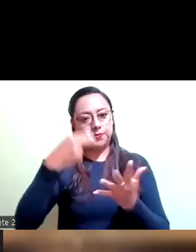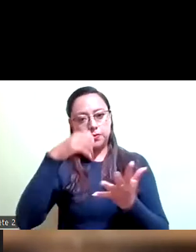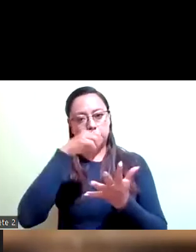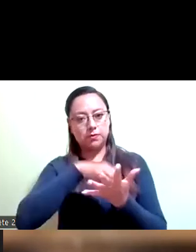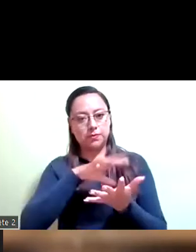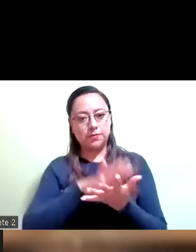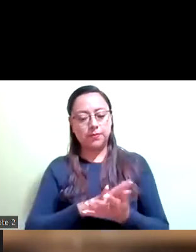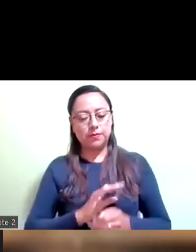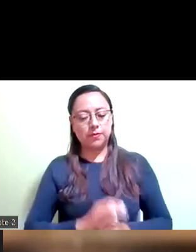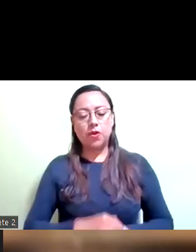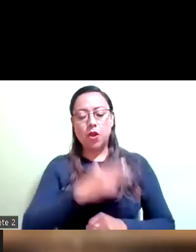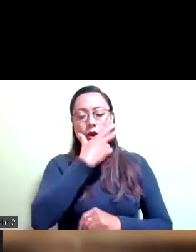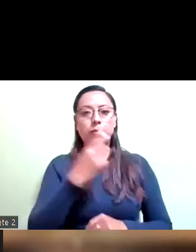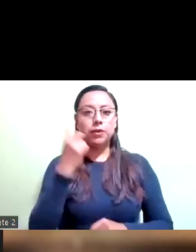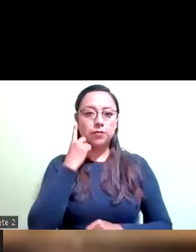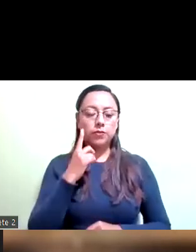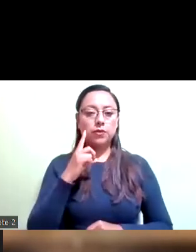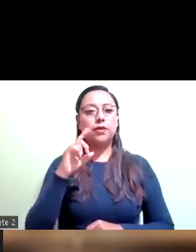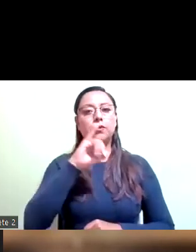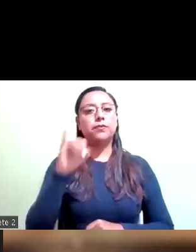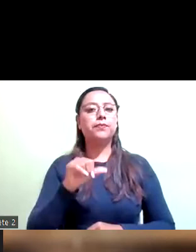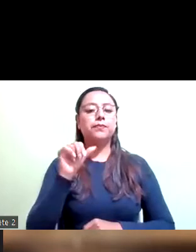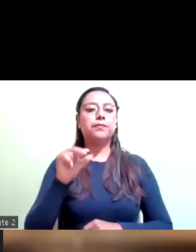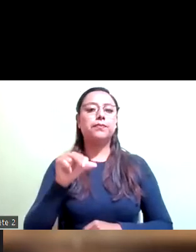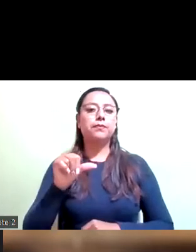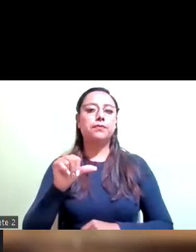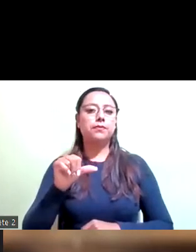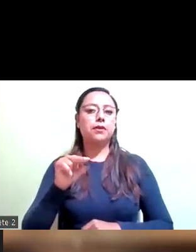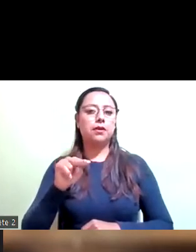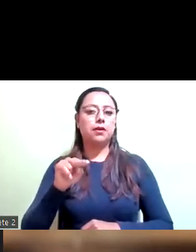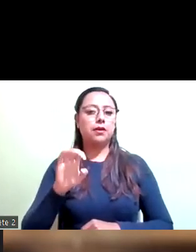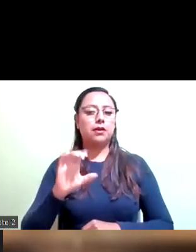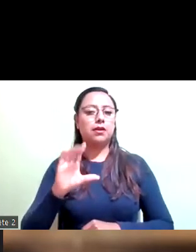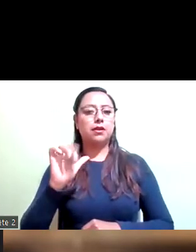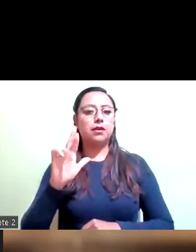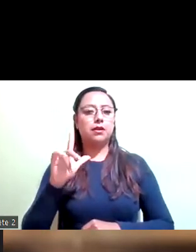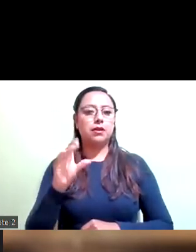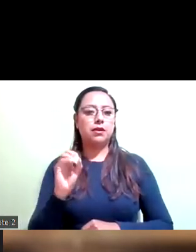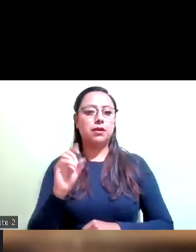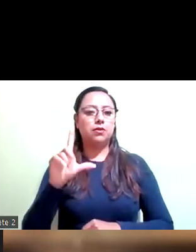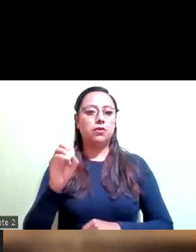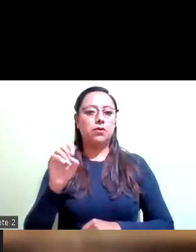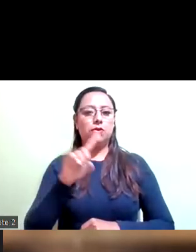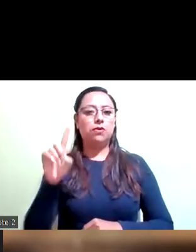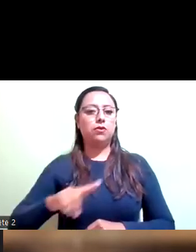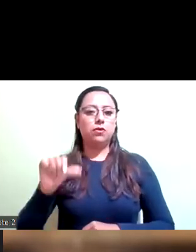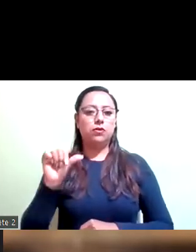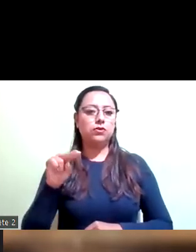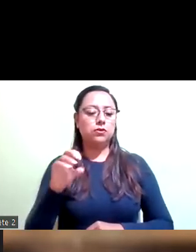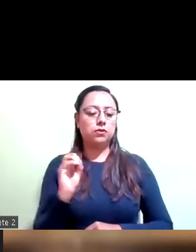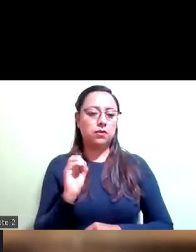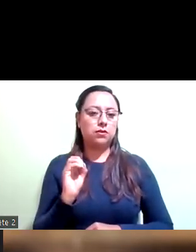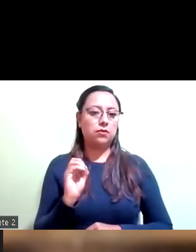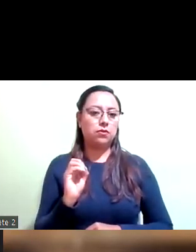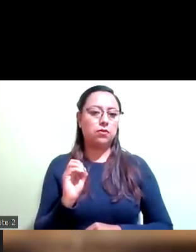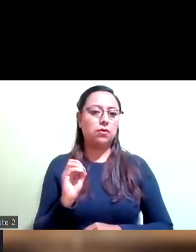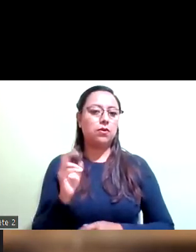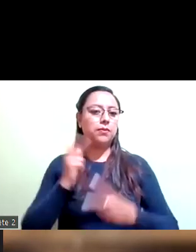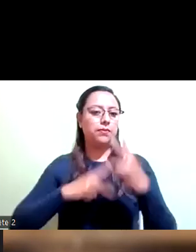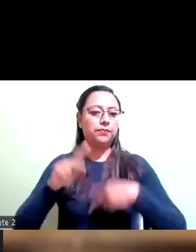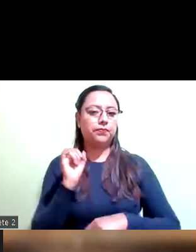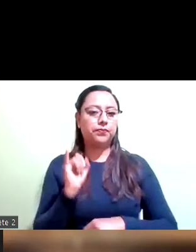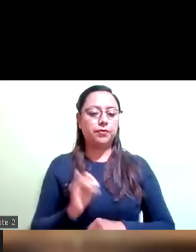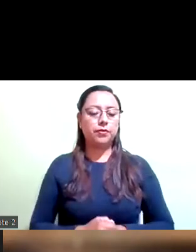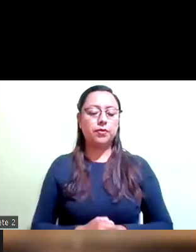Giancarlo Lozano Reyes. Reynoso, diputada secretaria, presente. Gracias. Diputada